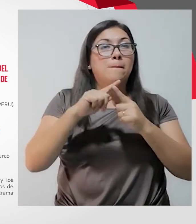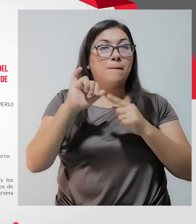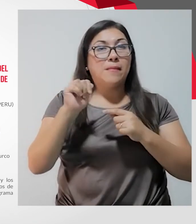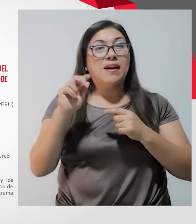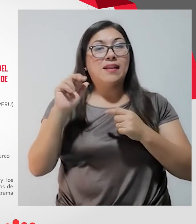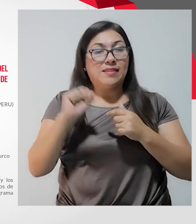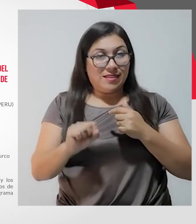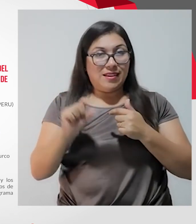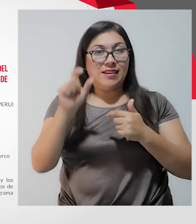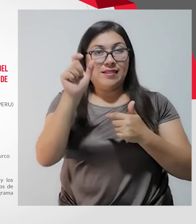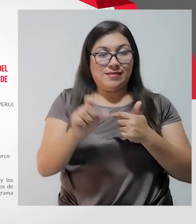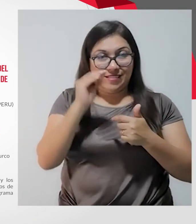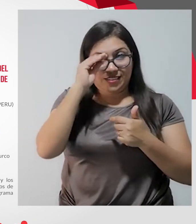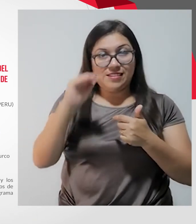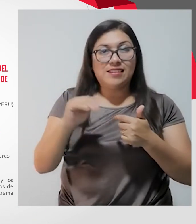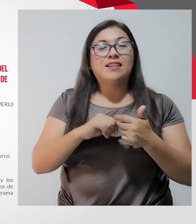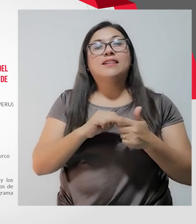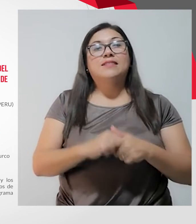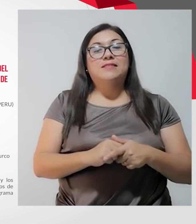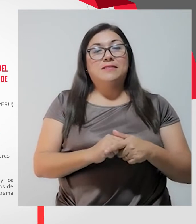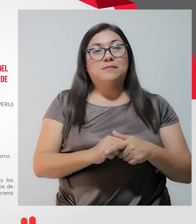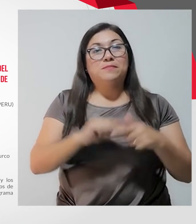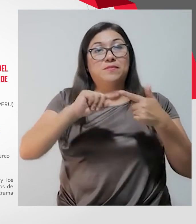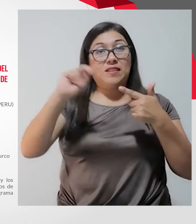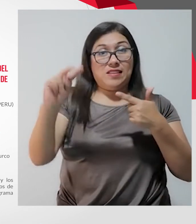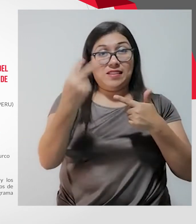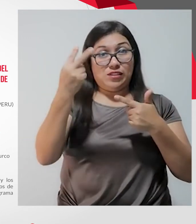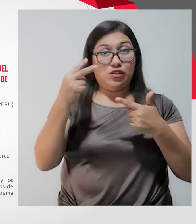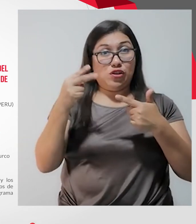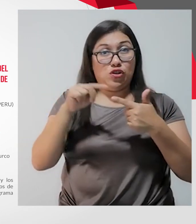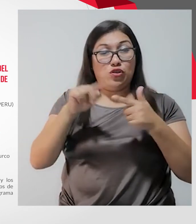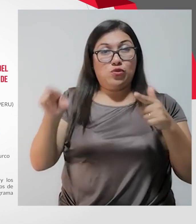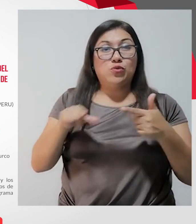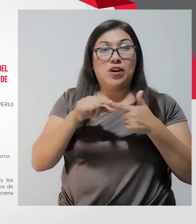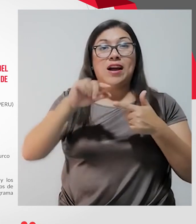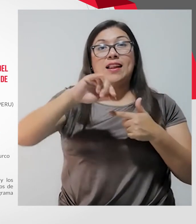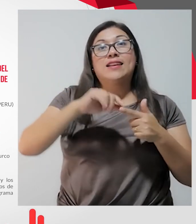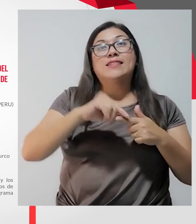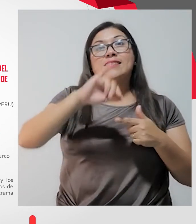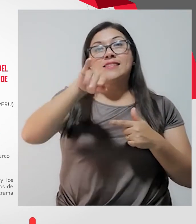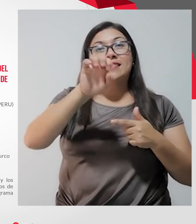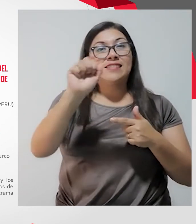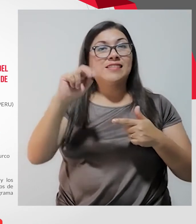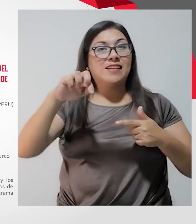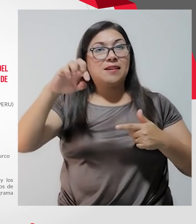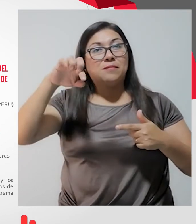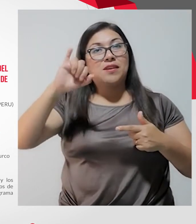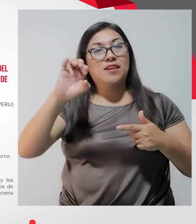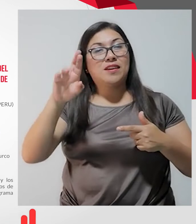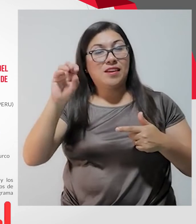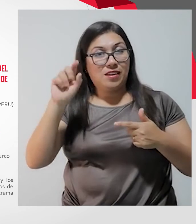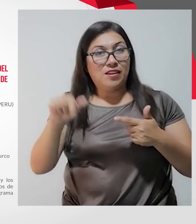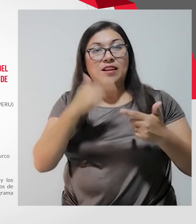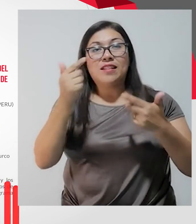Matías Gael Núñez del Prado Agurto. El segundo puesto para Yampiero Portocarrero